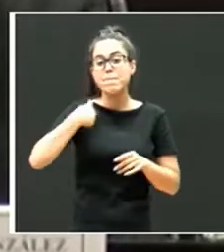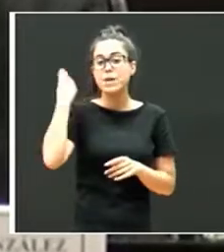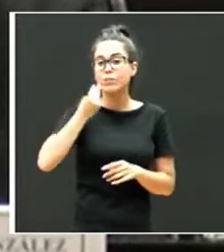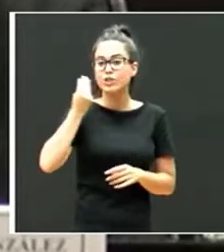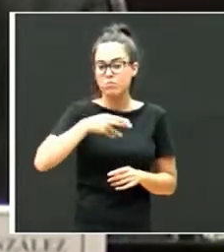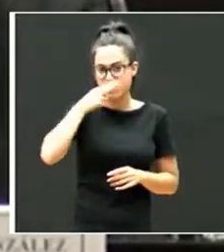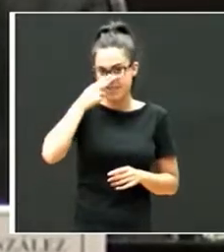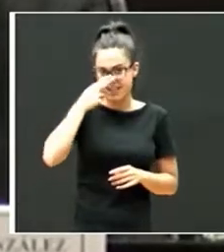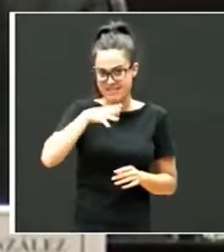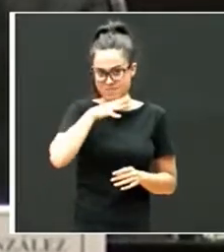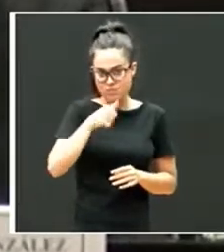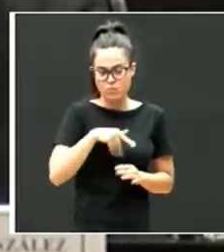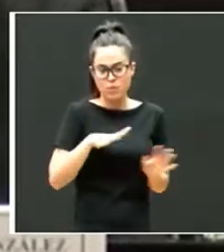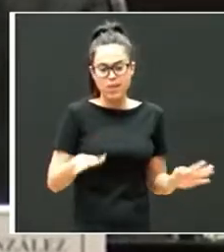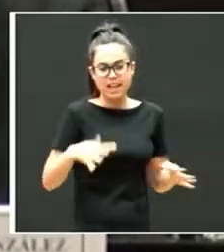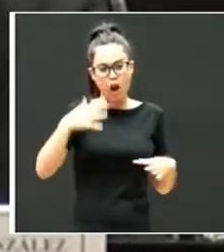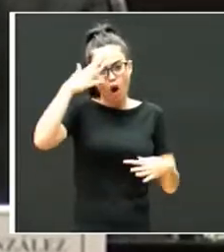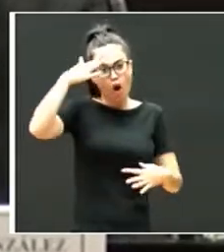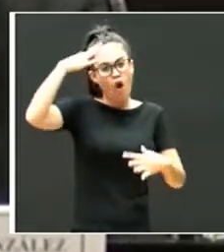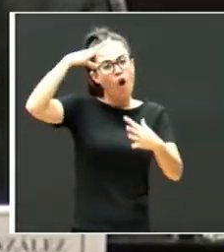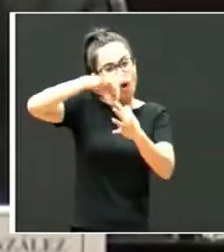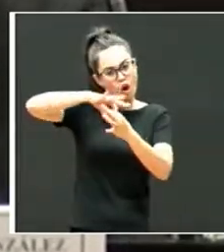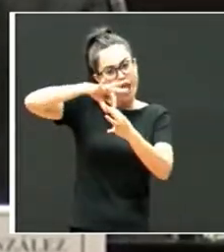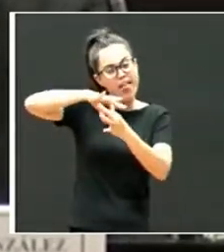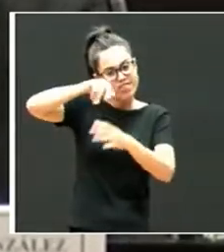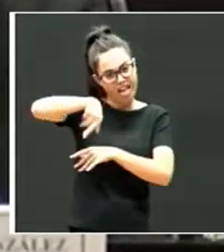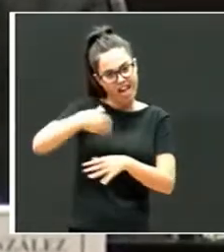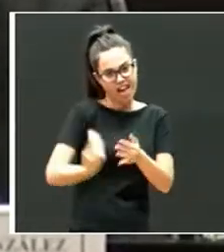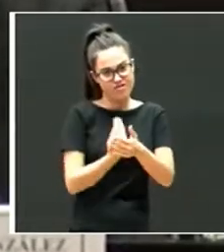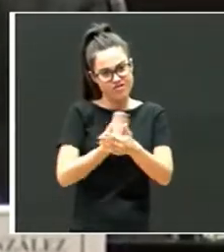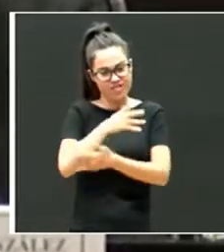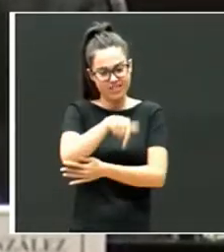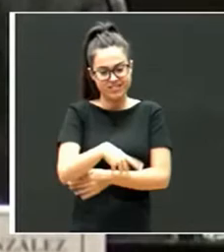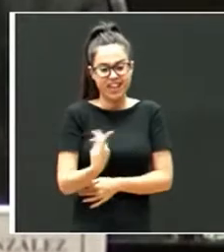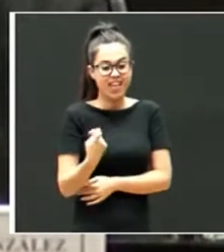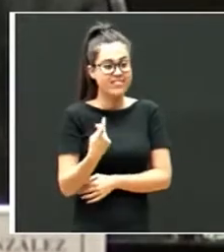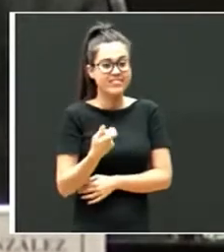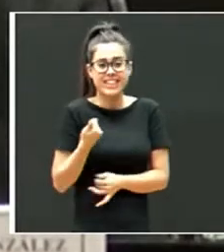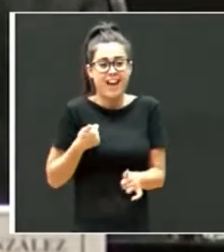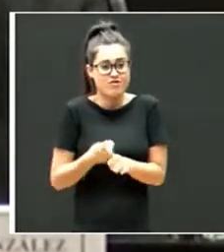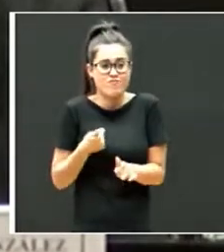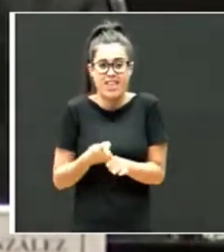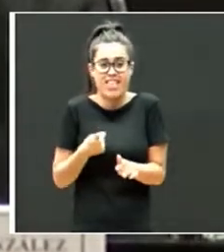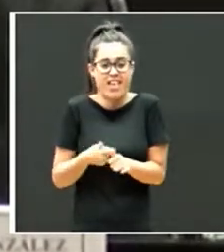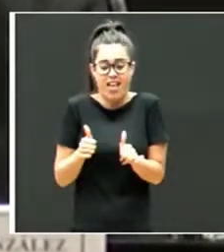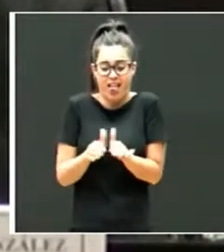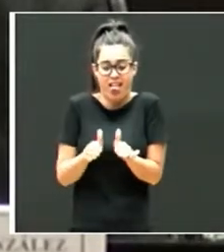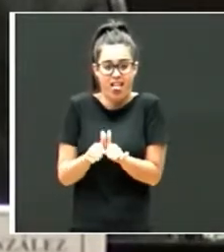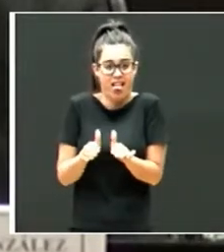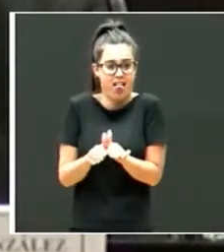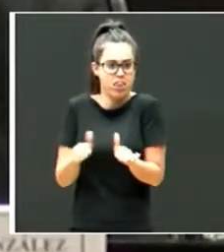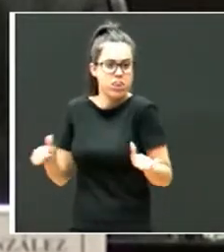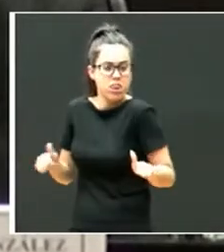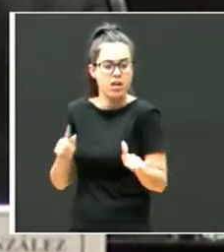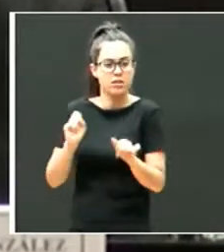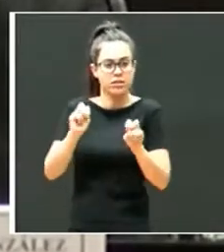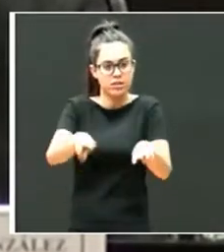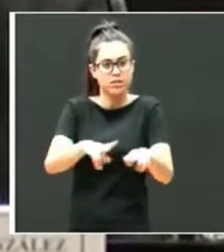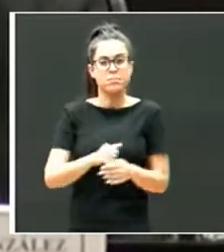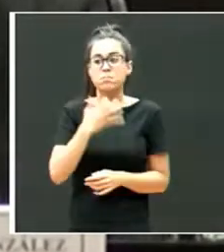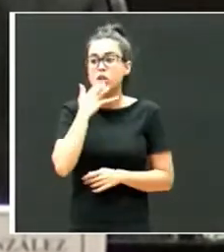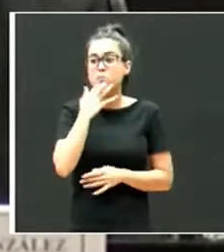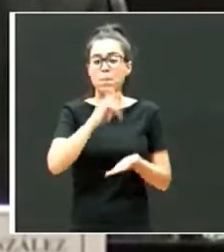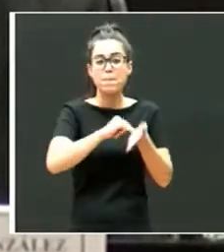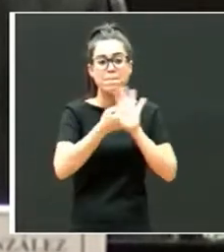porque yo creo que da mucha coherencia a la jornada de hoy. Estar presentes, acompañar. El ejemplo del plan de